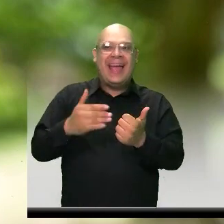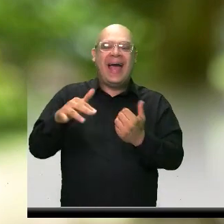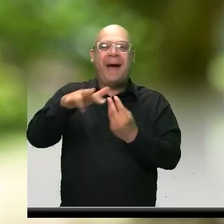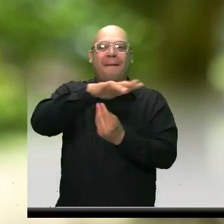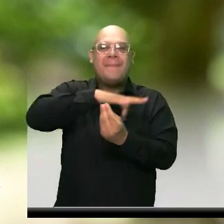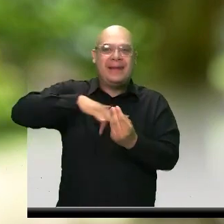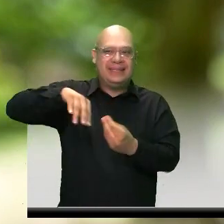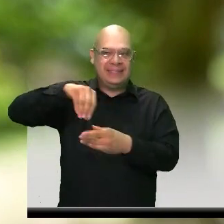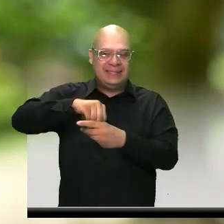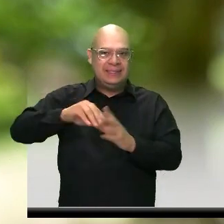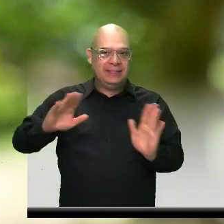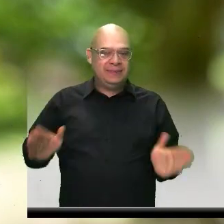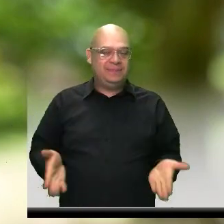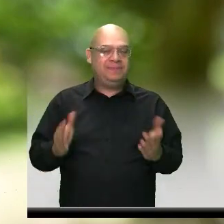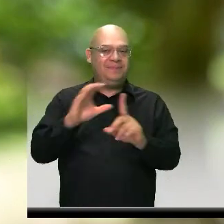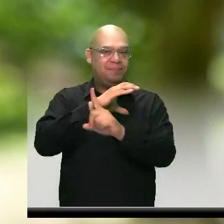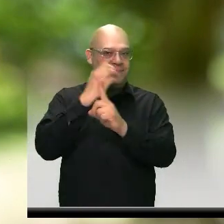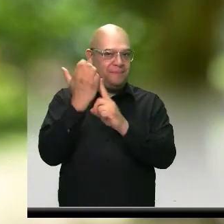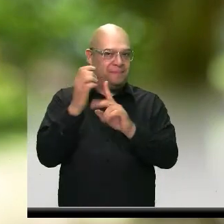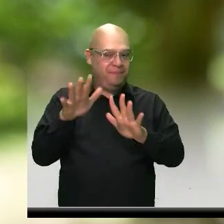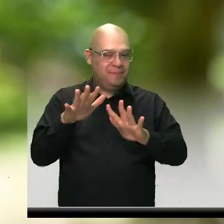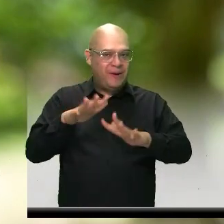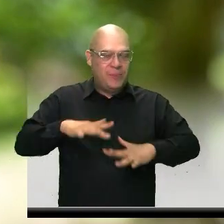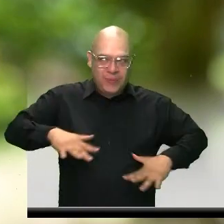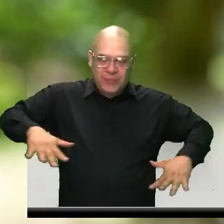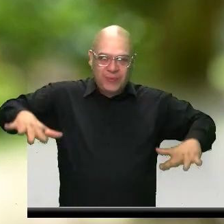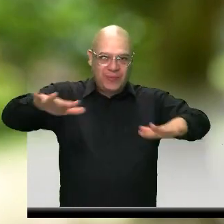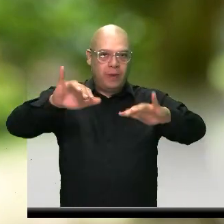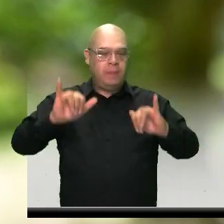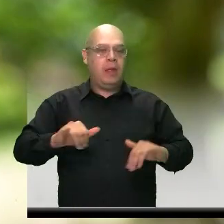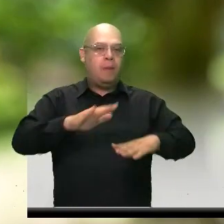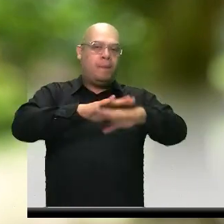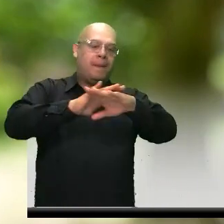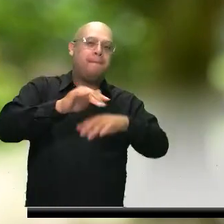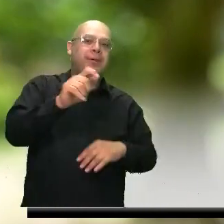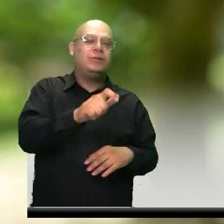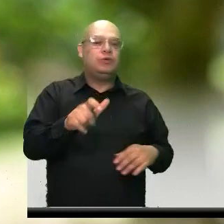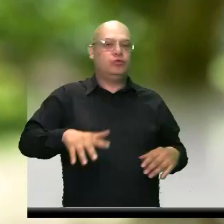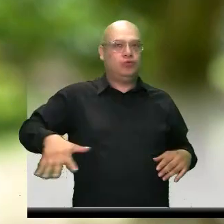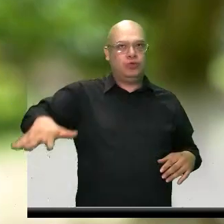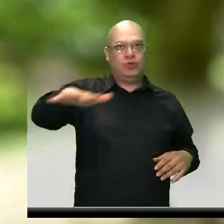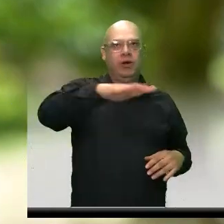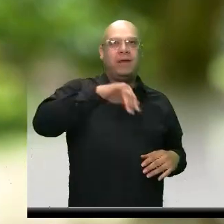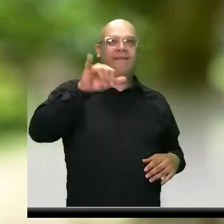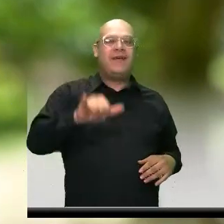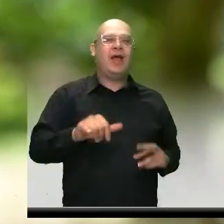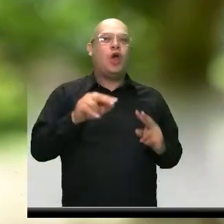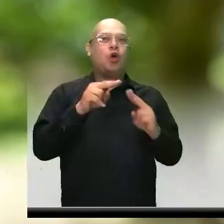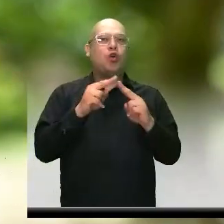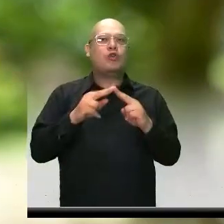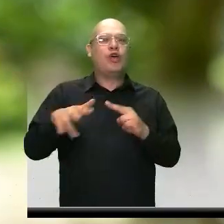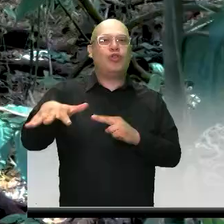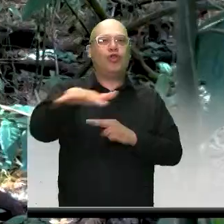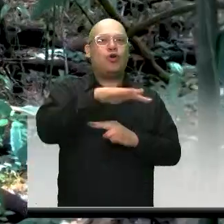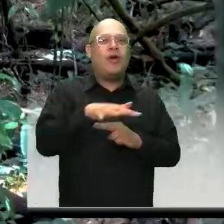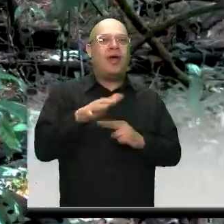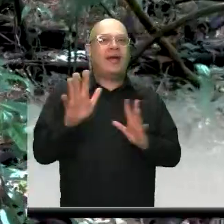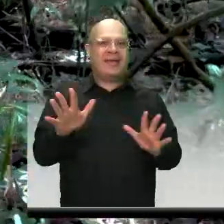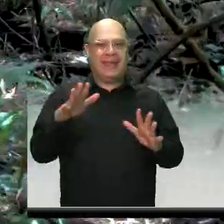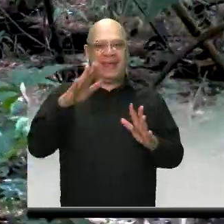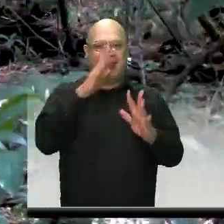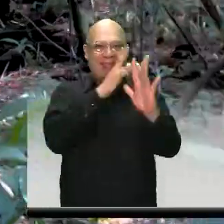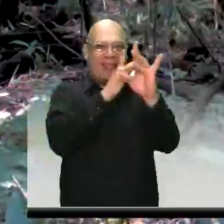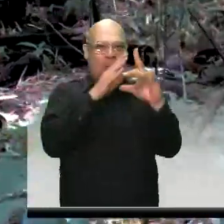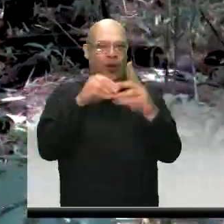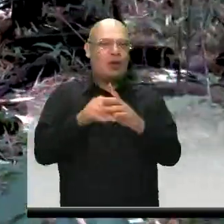promoviendo la cultura ambiental. Invitamos a toda la comunidad a que vengan y conozcan el pulmón verde de nuestra ciudad, a que se apropien